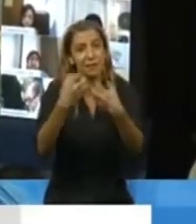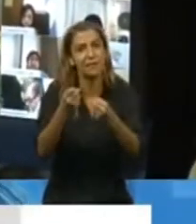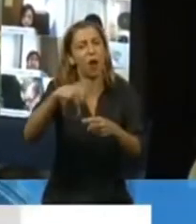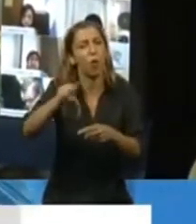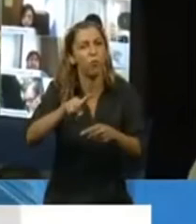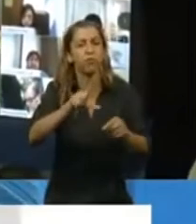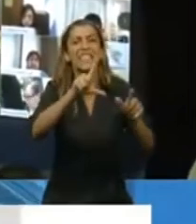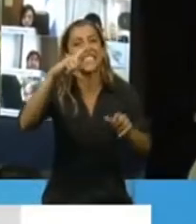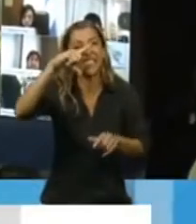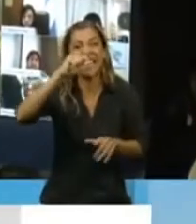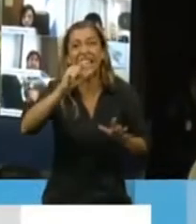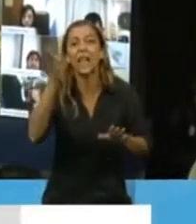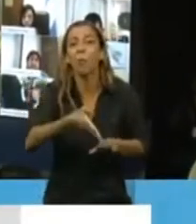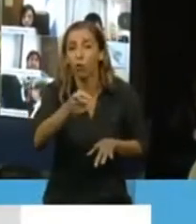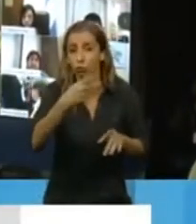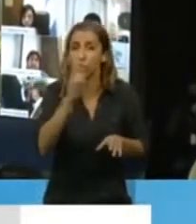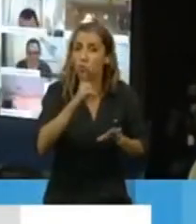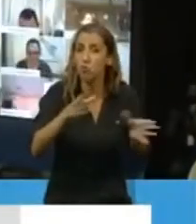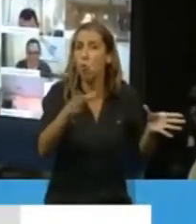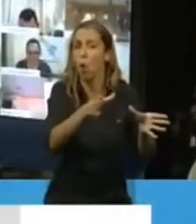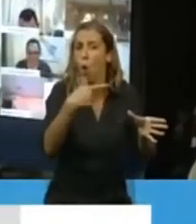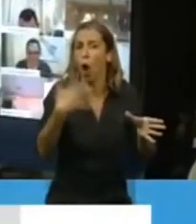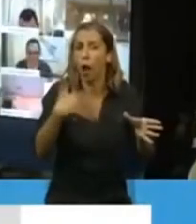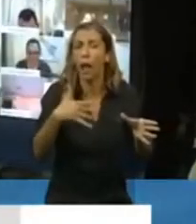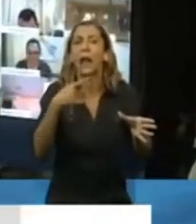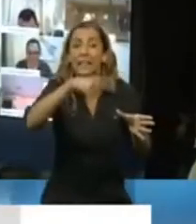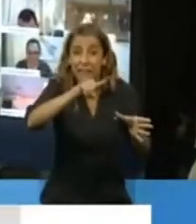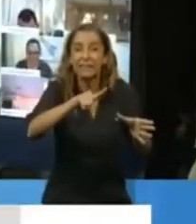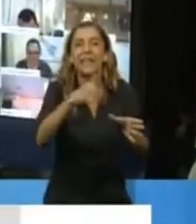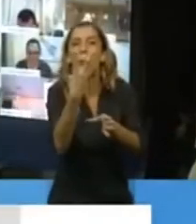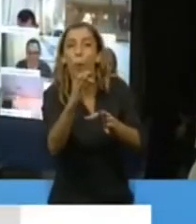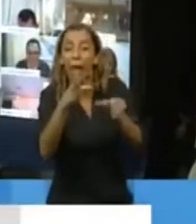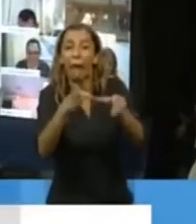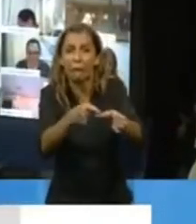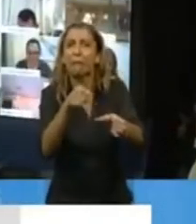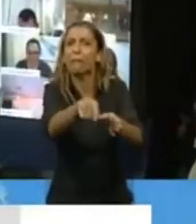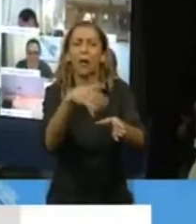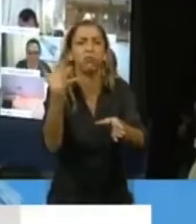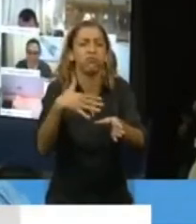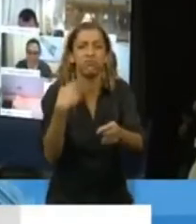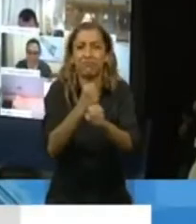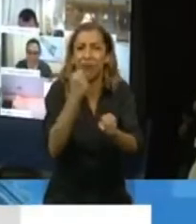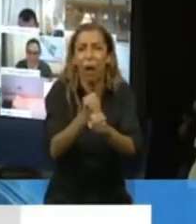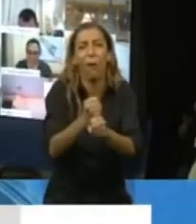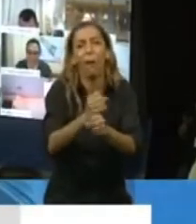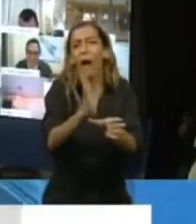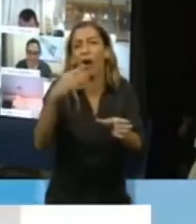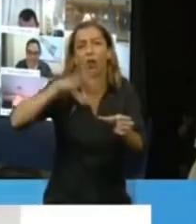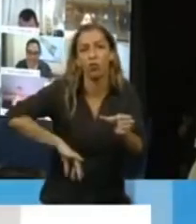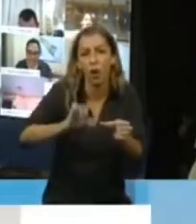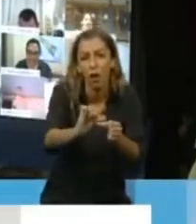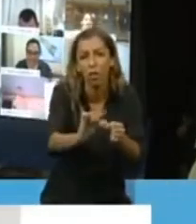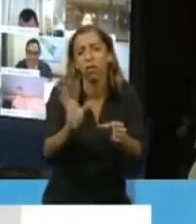son mujeres. El 20% están en situación de precariedad laboral y hay un 20